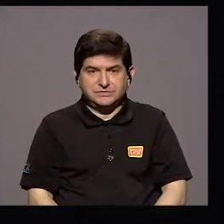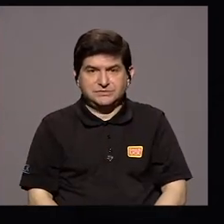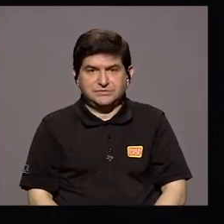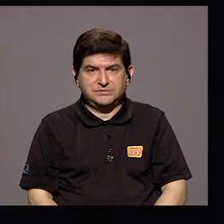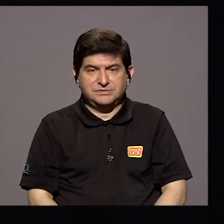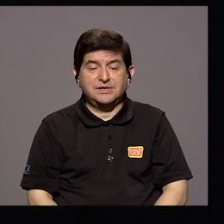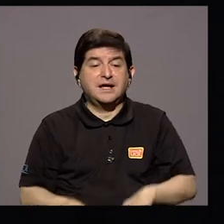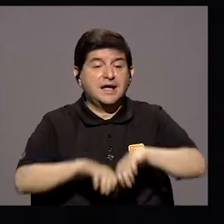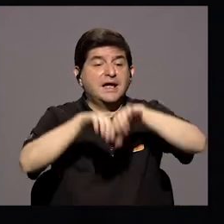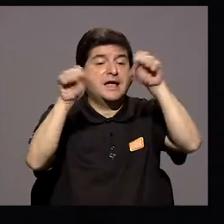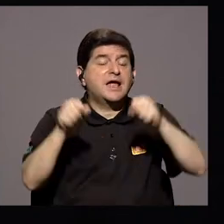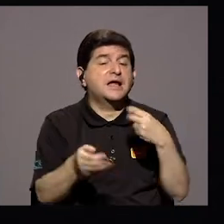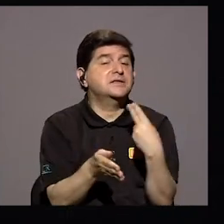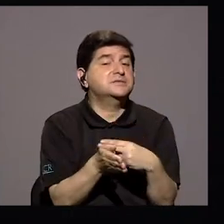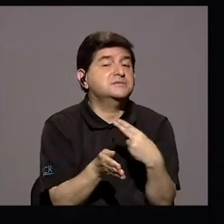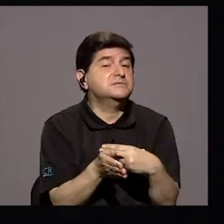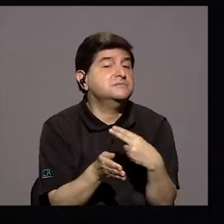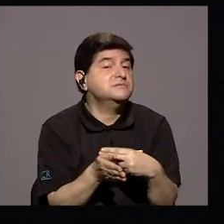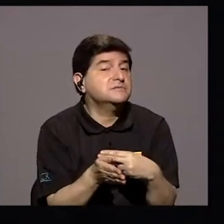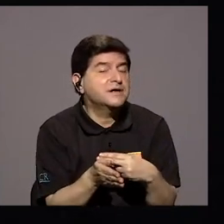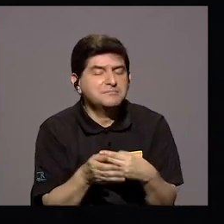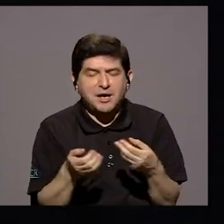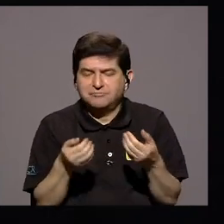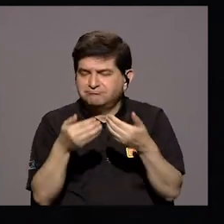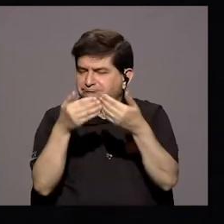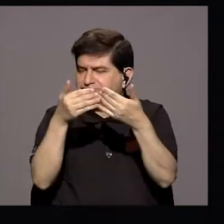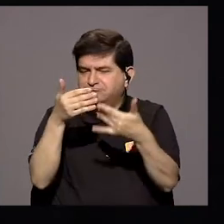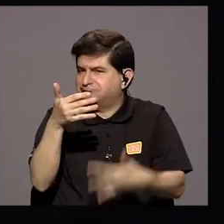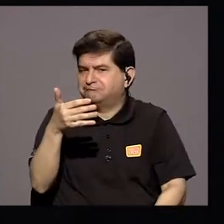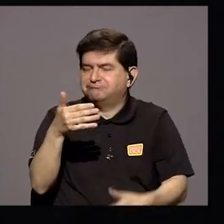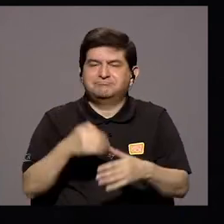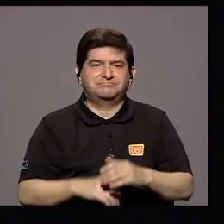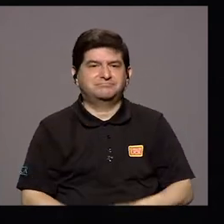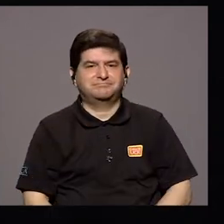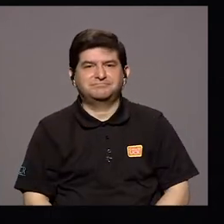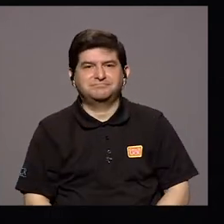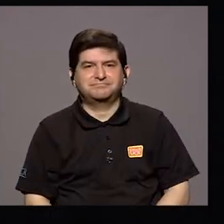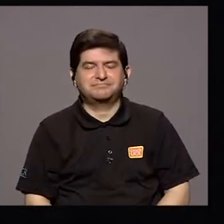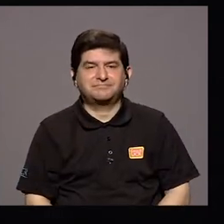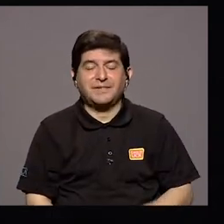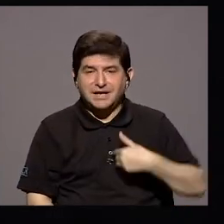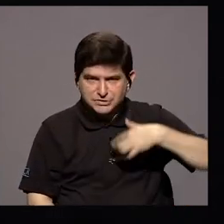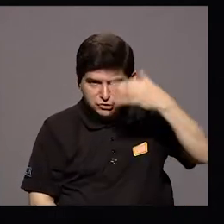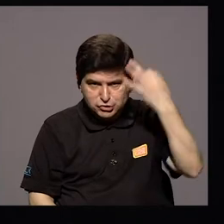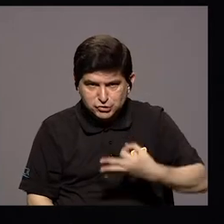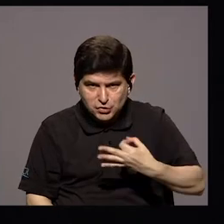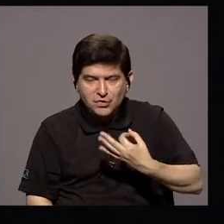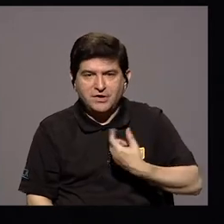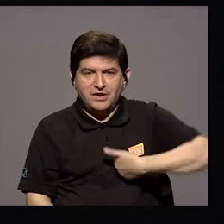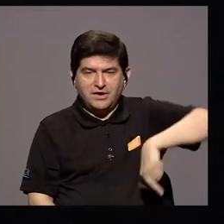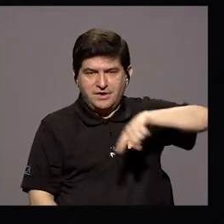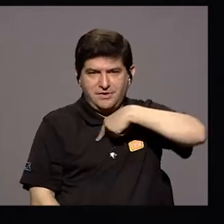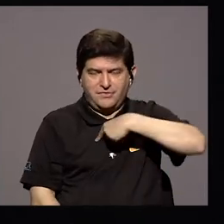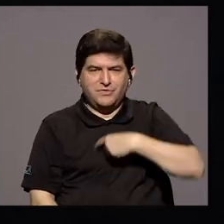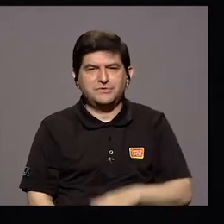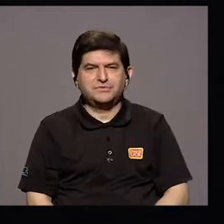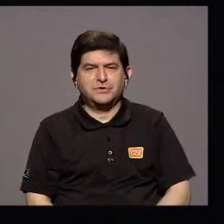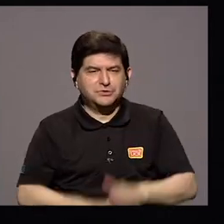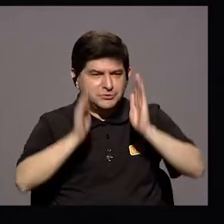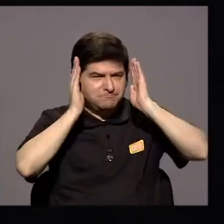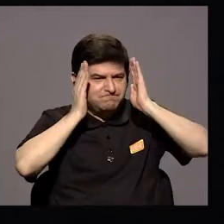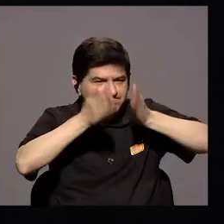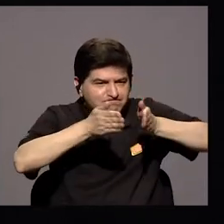Al sistema hospitalario Qué sé yo Entonces, bueno, creo que nos toca Hacer una